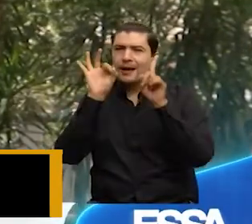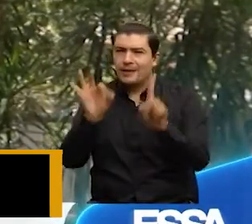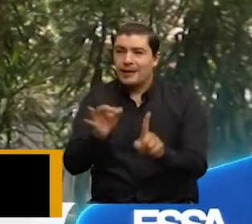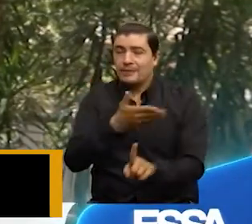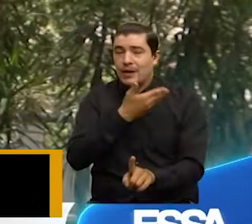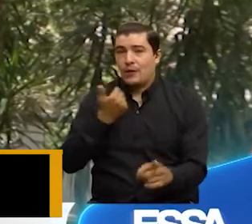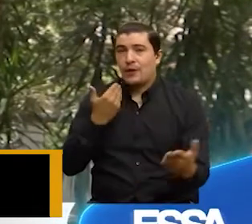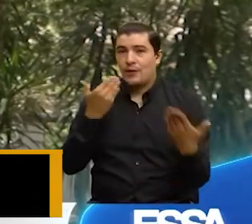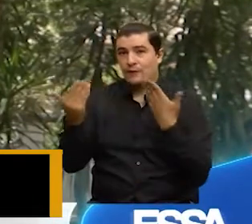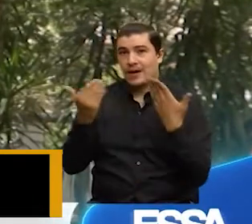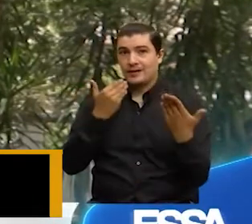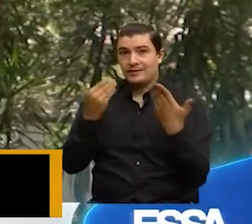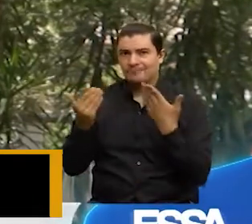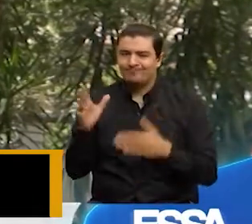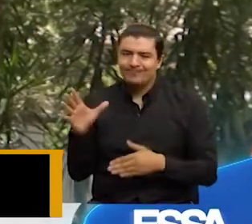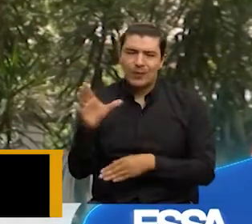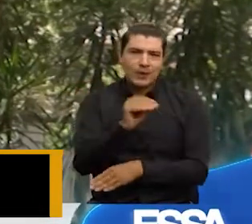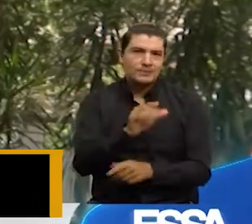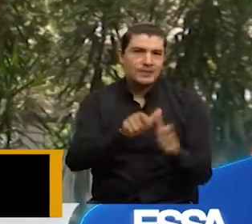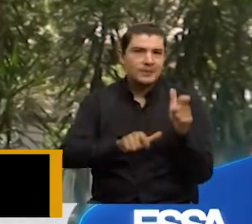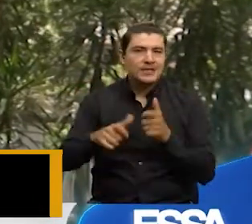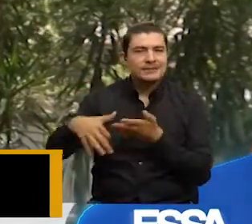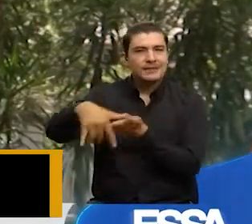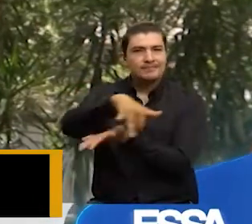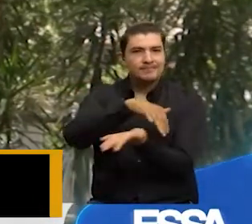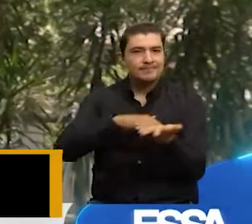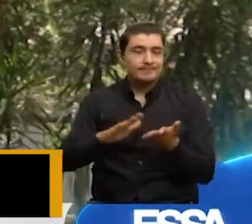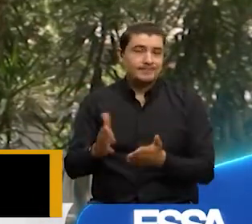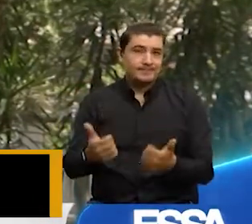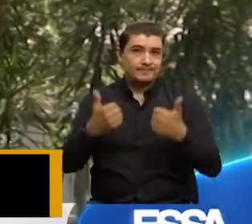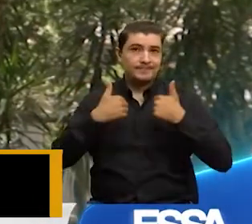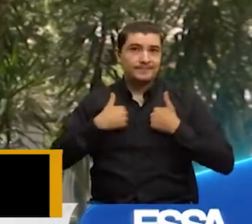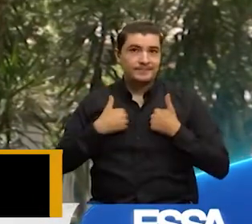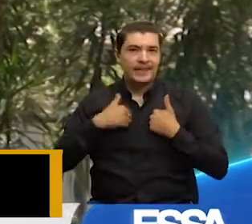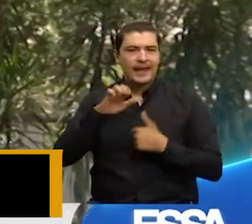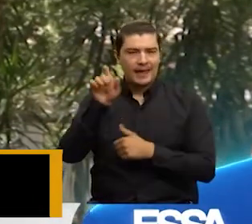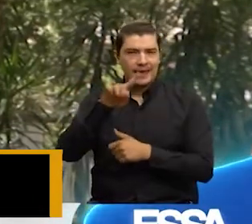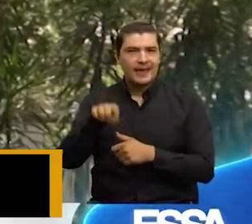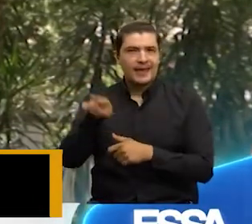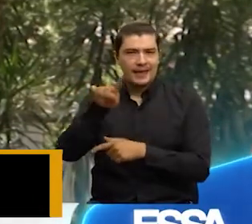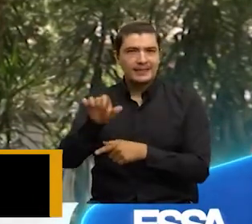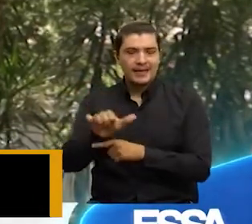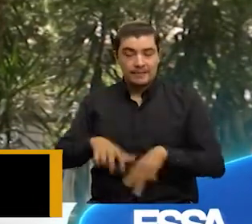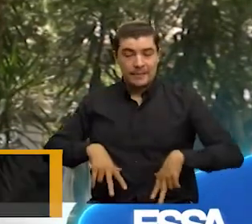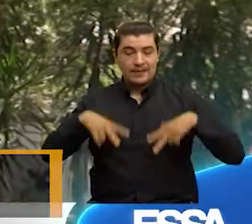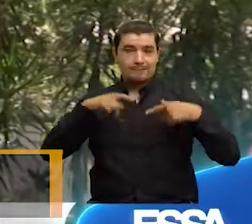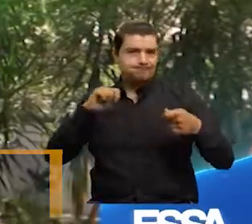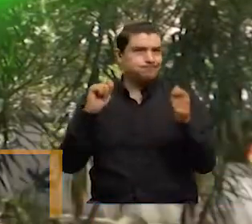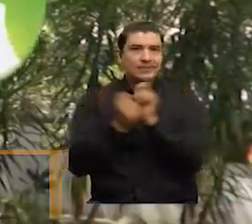servicio de energía eléctrica para todos sus clientes y usuarios. ¡Esa energía que transforma!